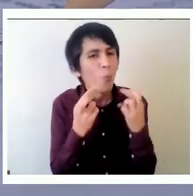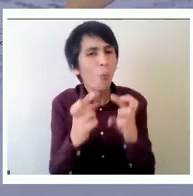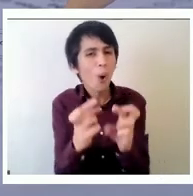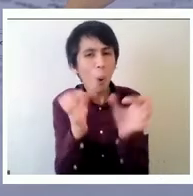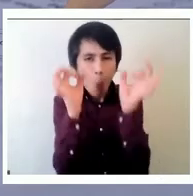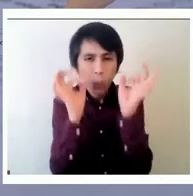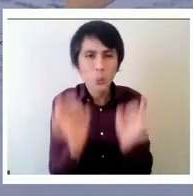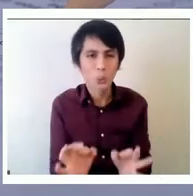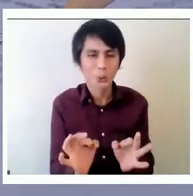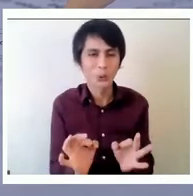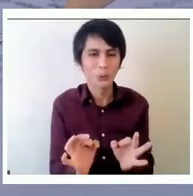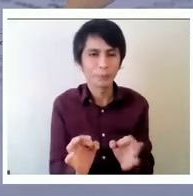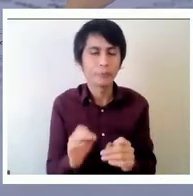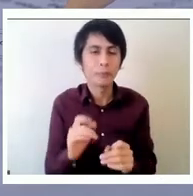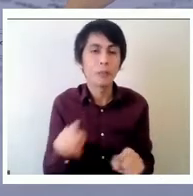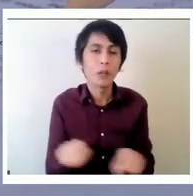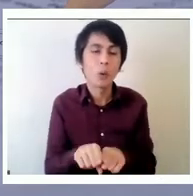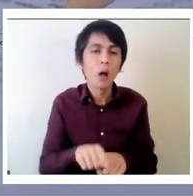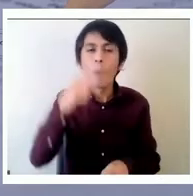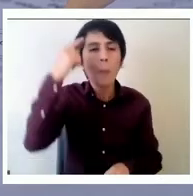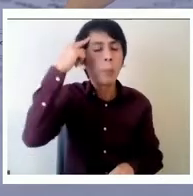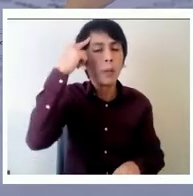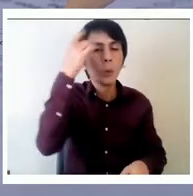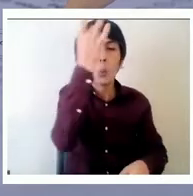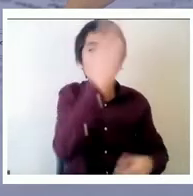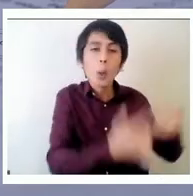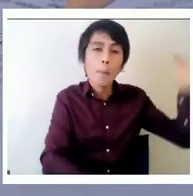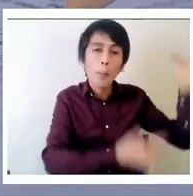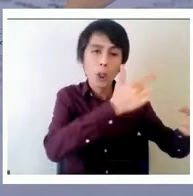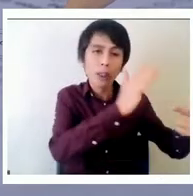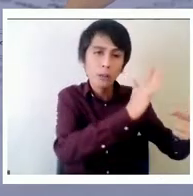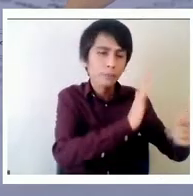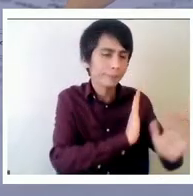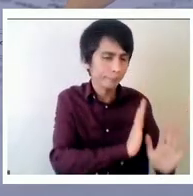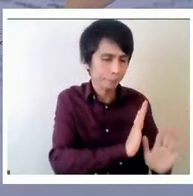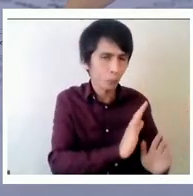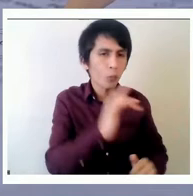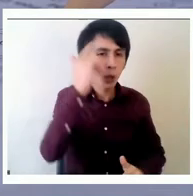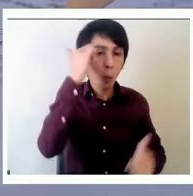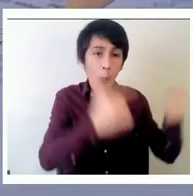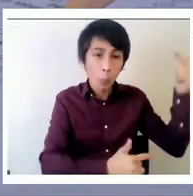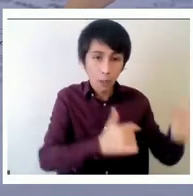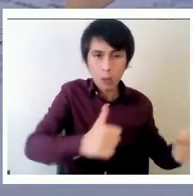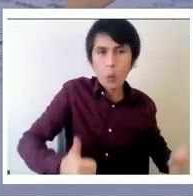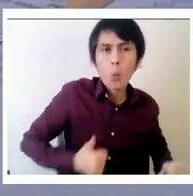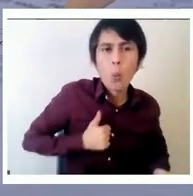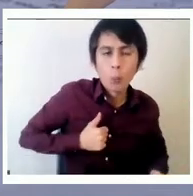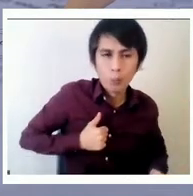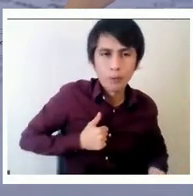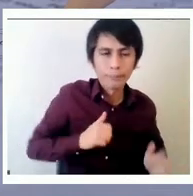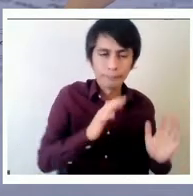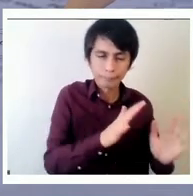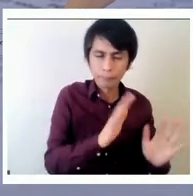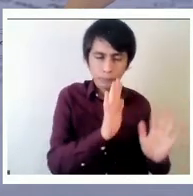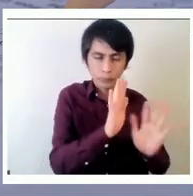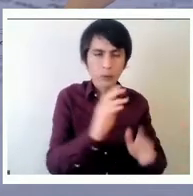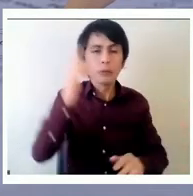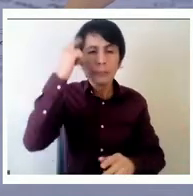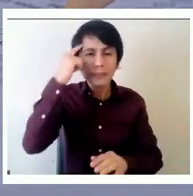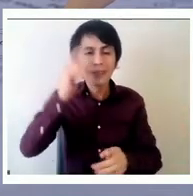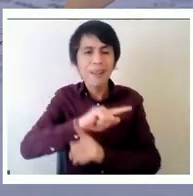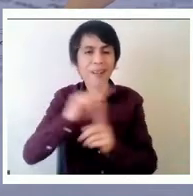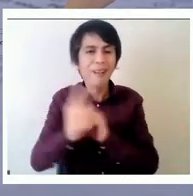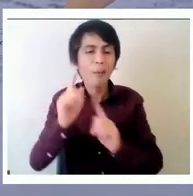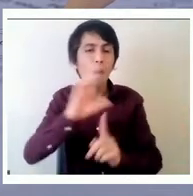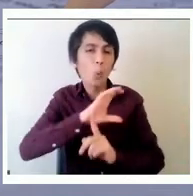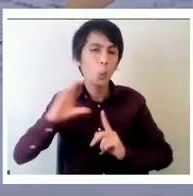considera como una cuestión de política o incluso una política puesta en práctica porque el cambio es cultural esto cambia